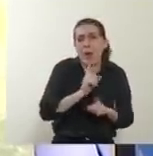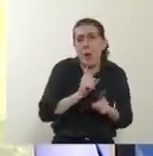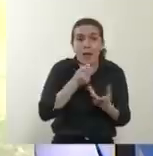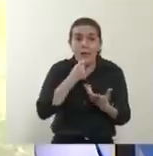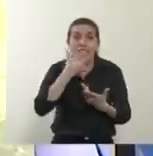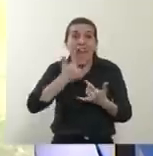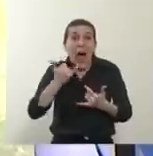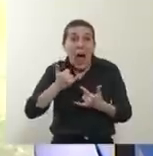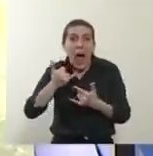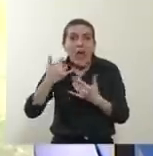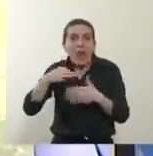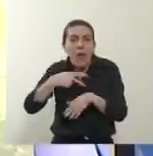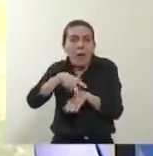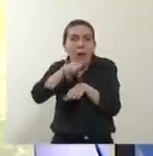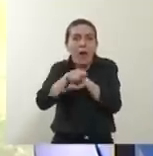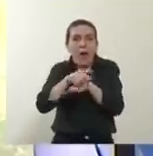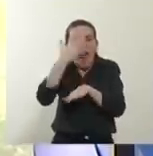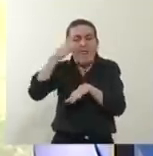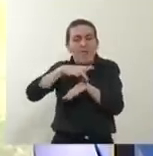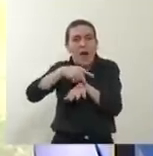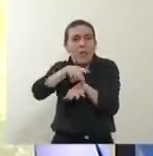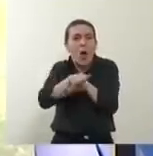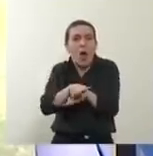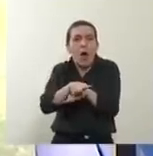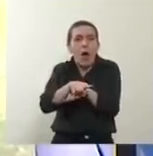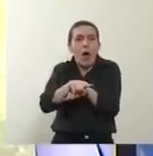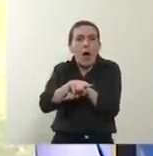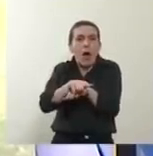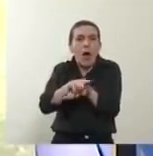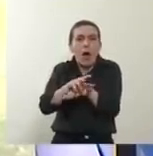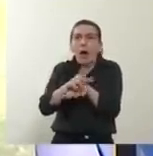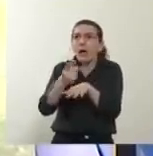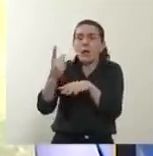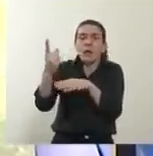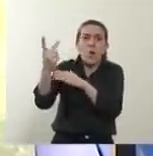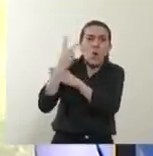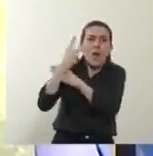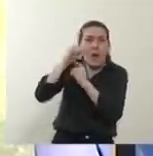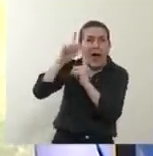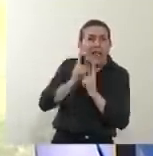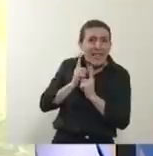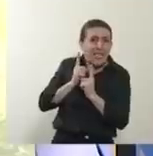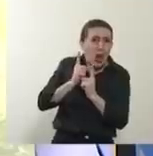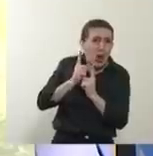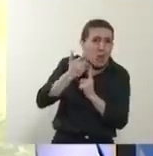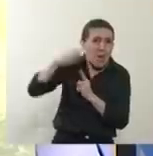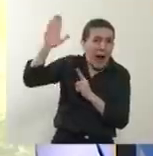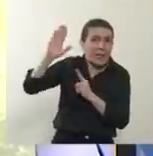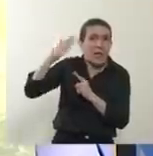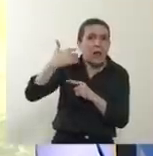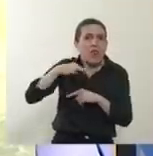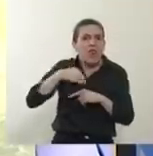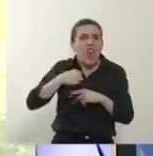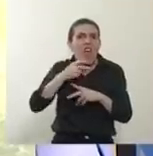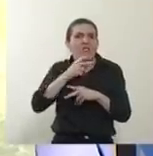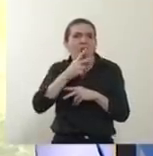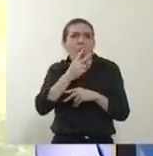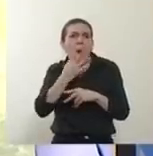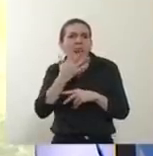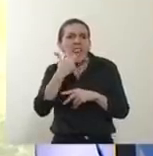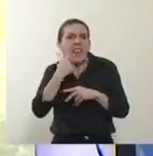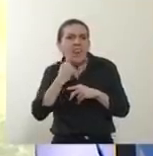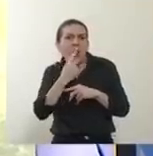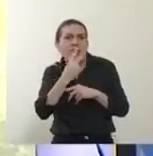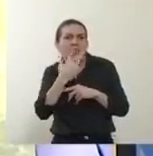todo indica que necesita alrededor de 25 días para poder salir de la terapia intensiva.